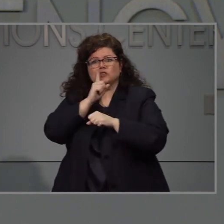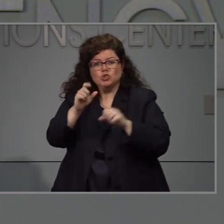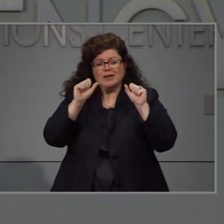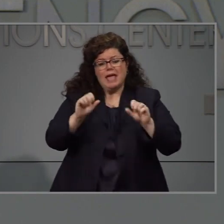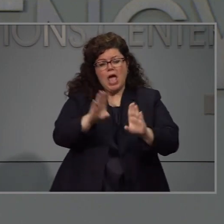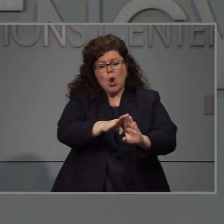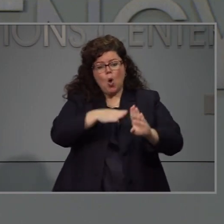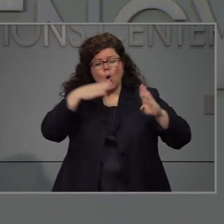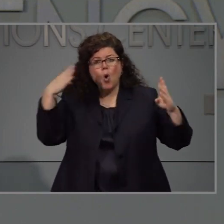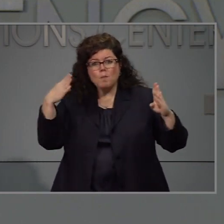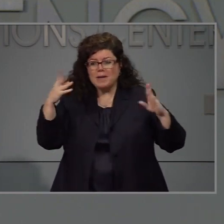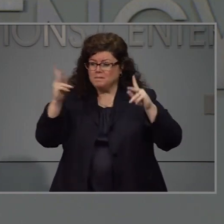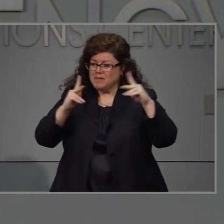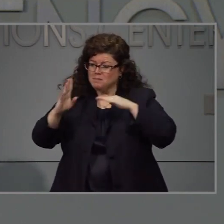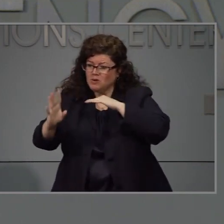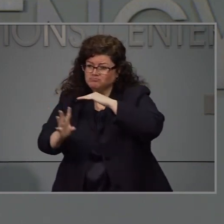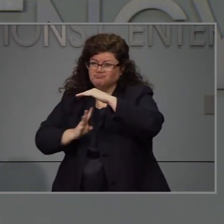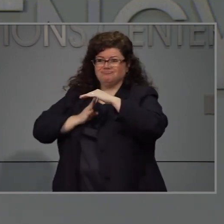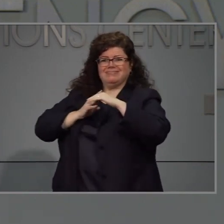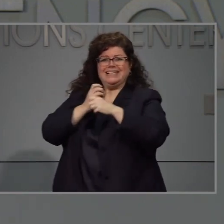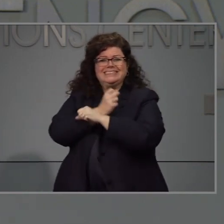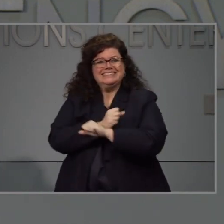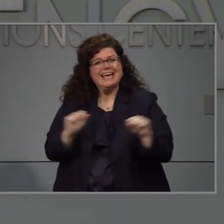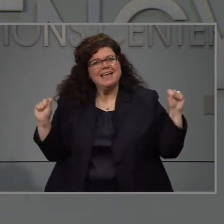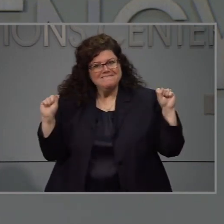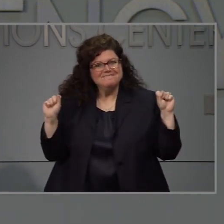que las personas puedan operar de una manera segura.